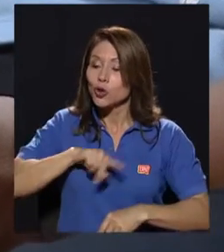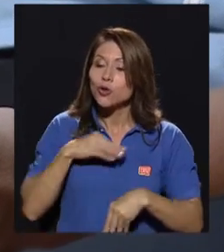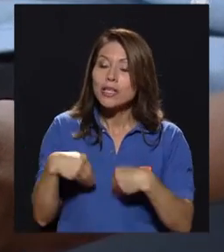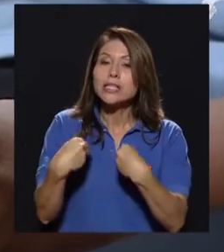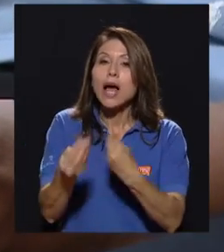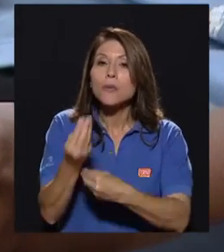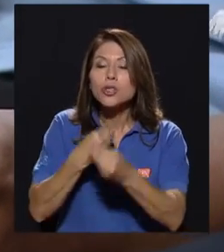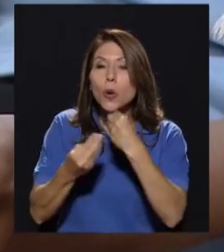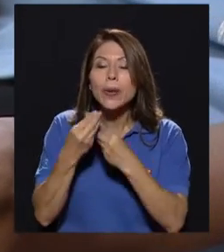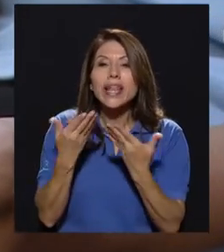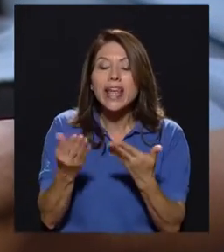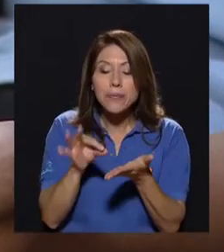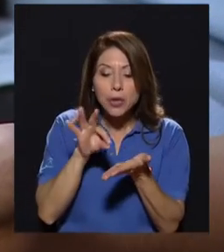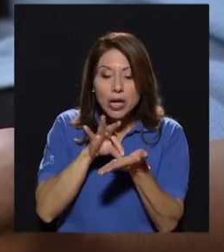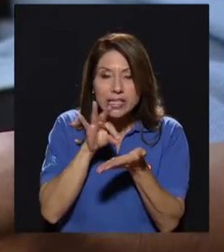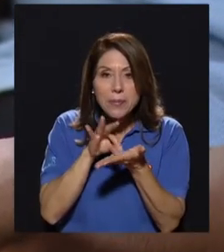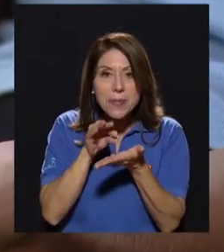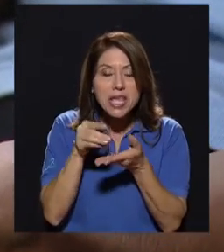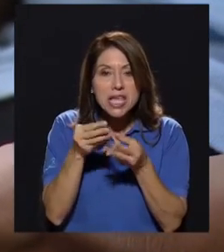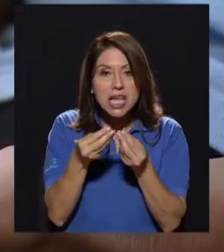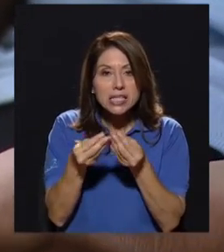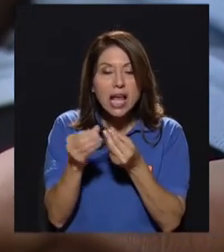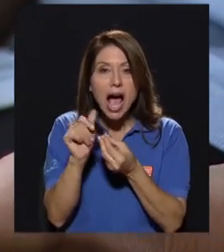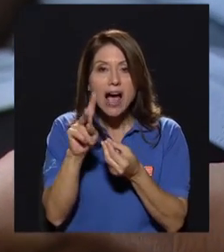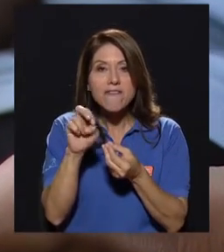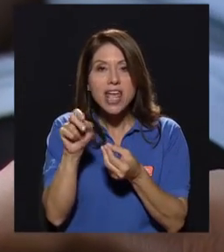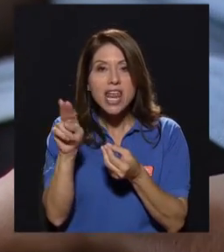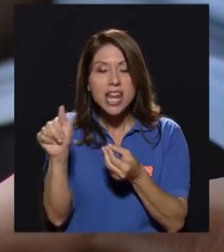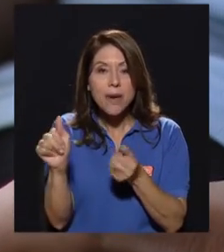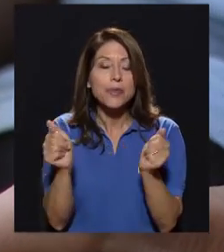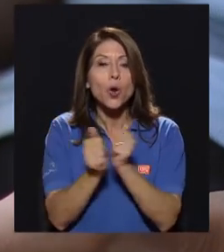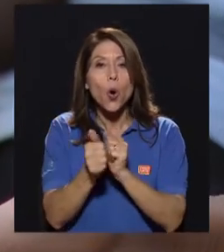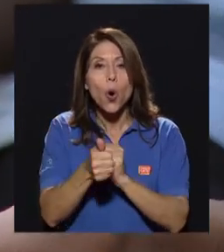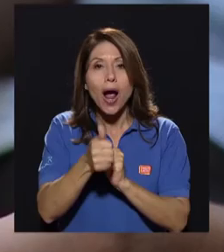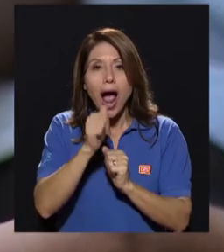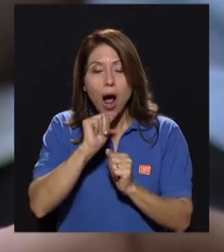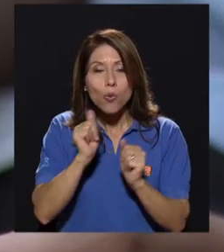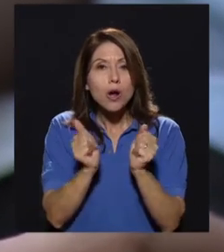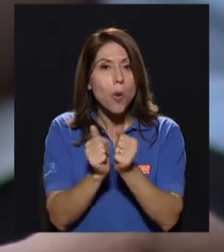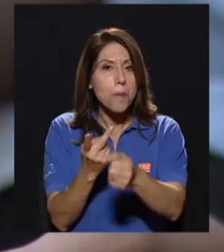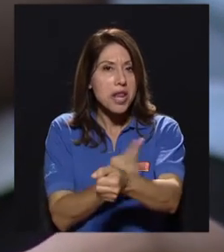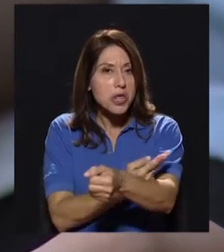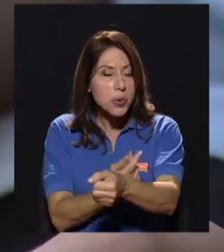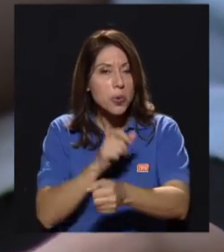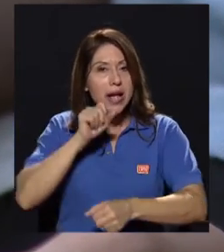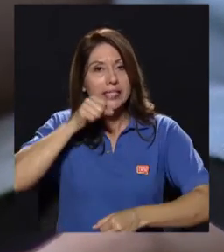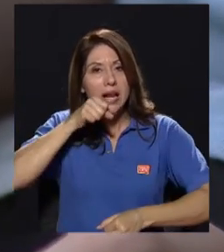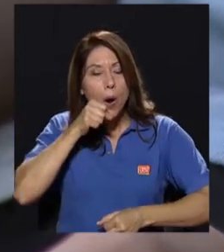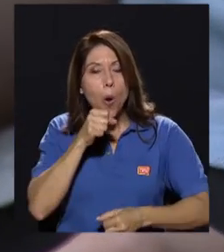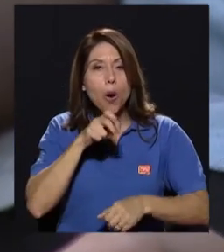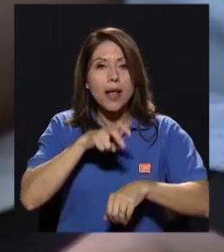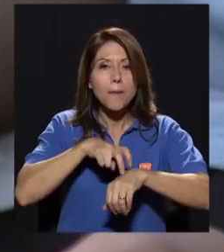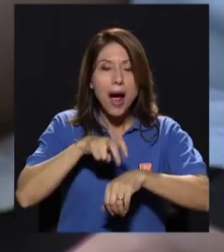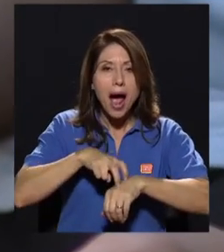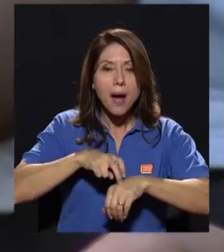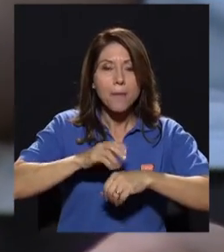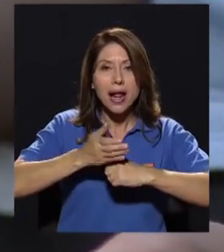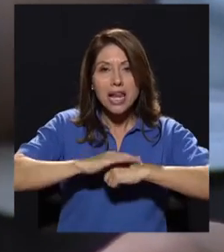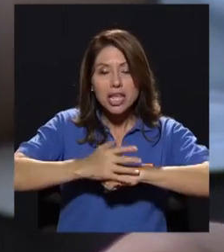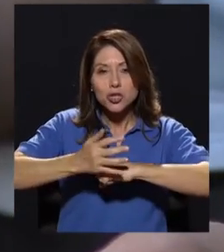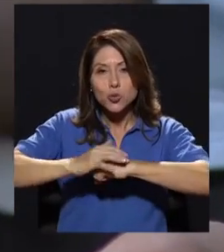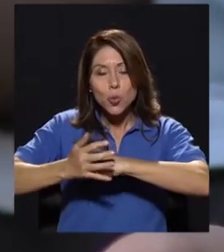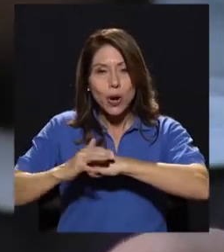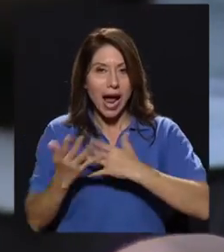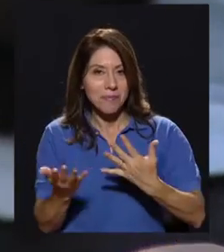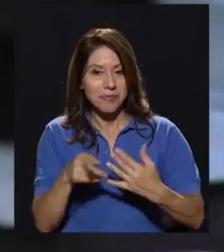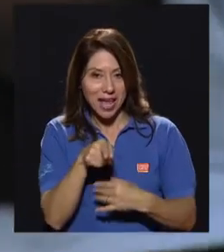semillas, puede ser avena integral y con agua y algunas verduras, zanahoria, papa, lechuga. Tal